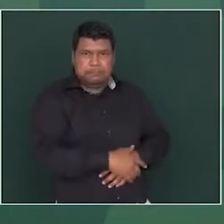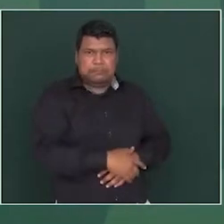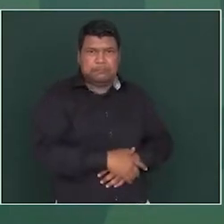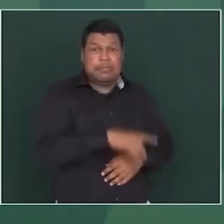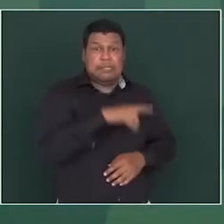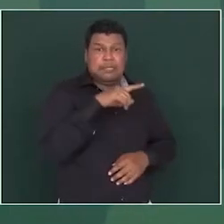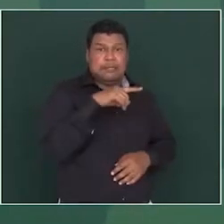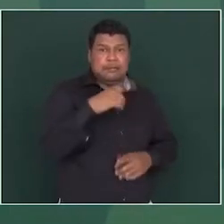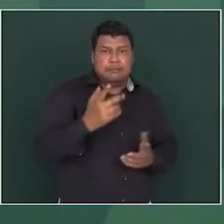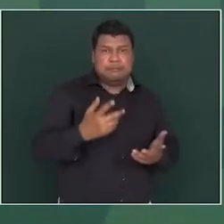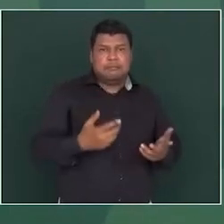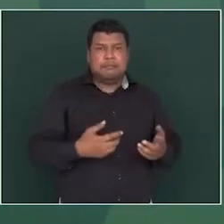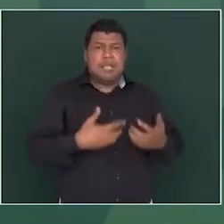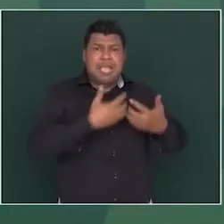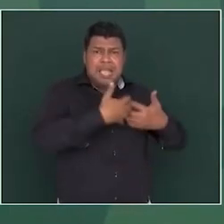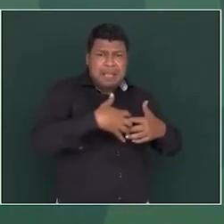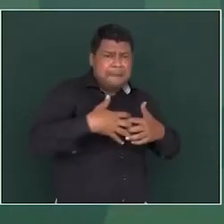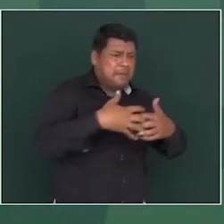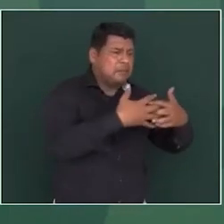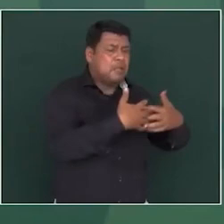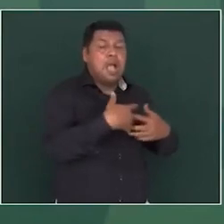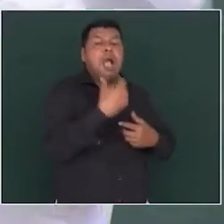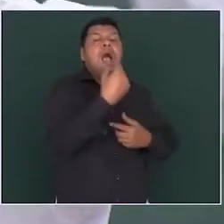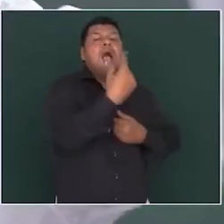y de algunos empresarios